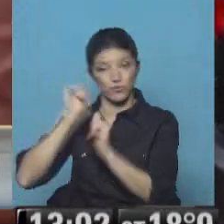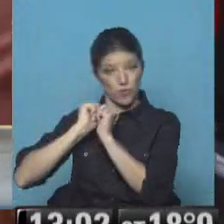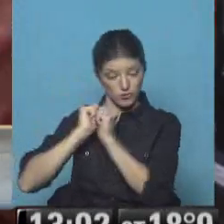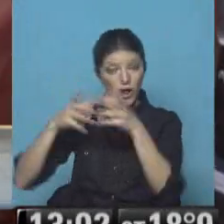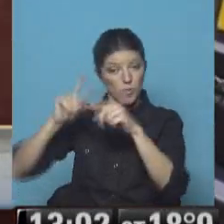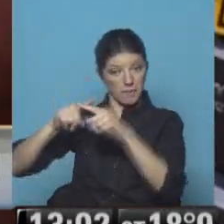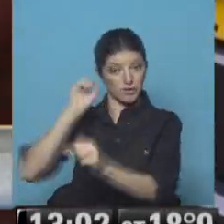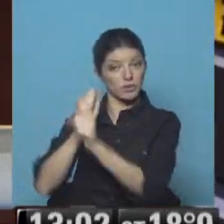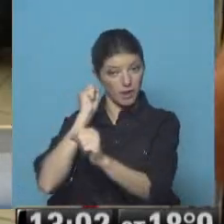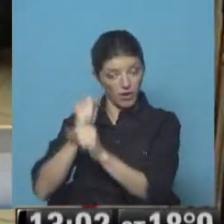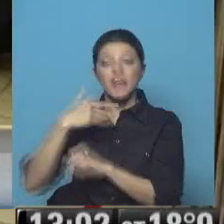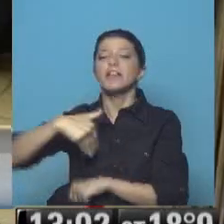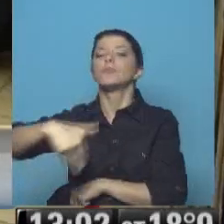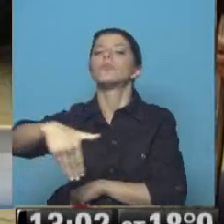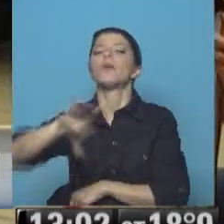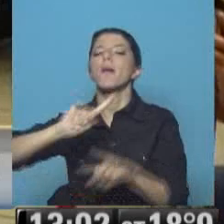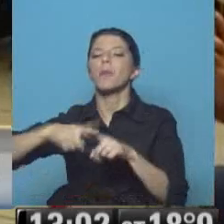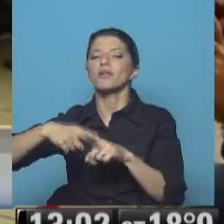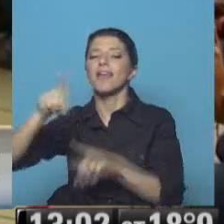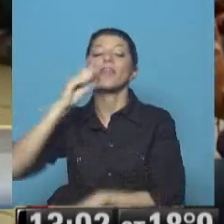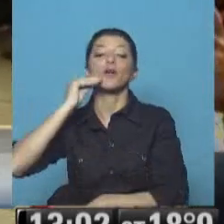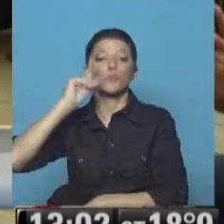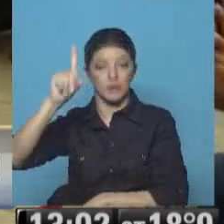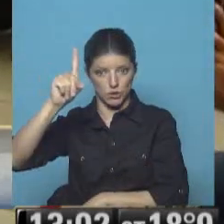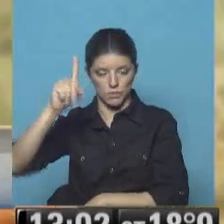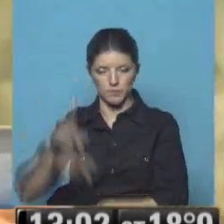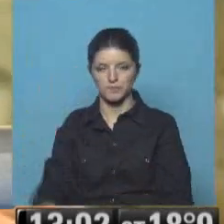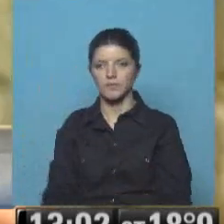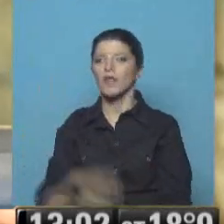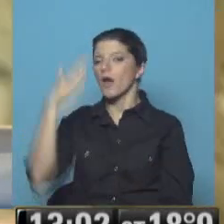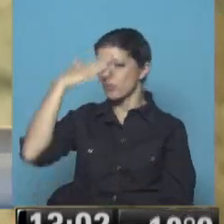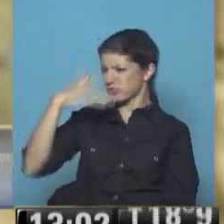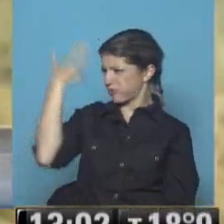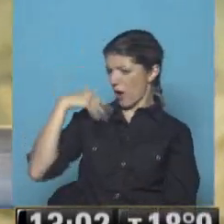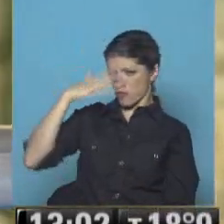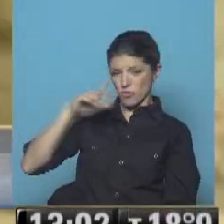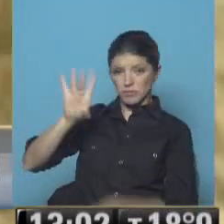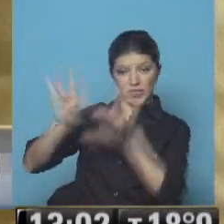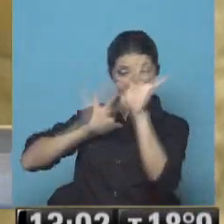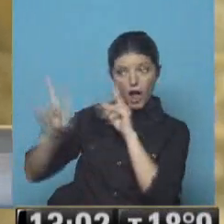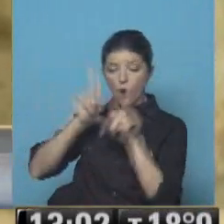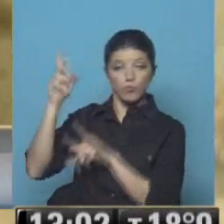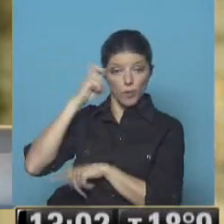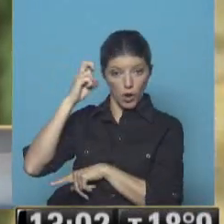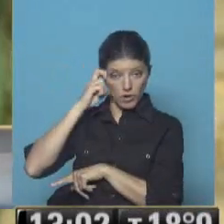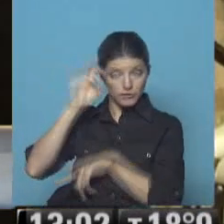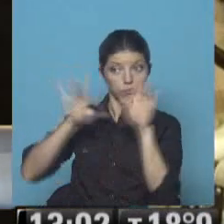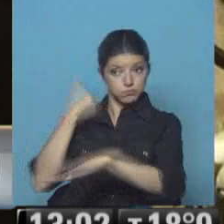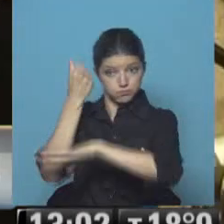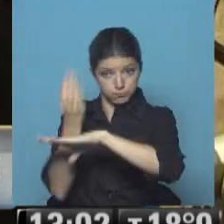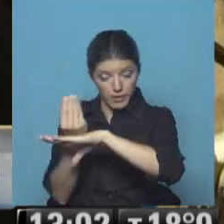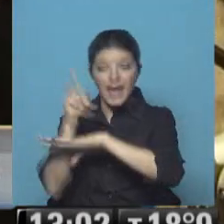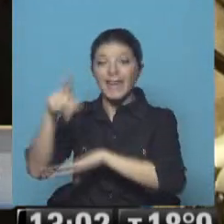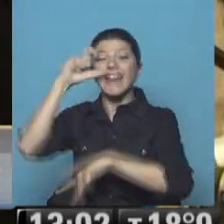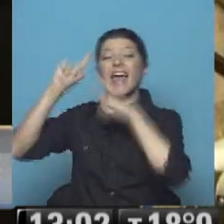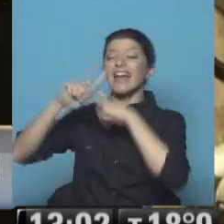y en el devenir político del Reino Unido. Nominado a último momento por algunos parlamentarios del partido, Corbyn, un